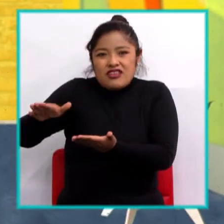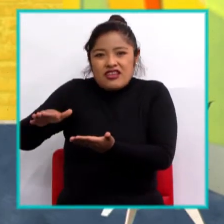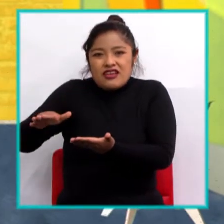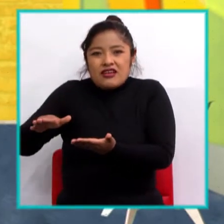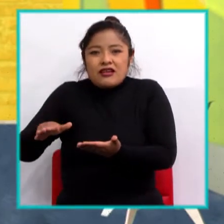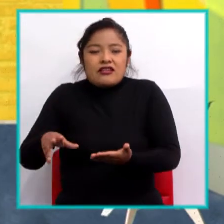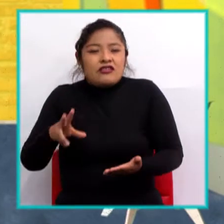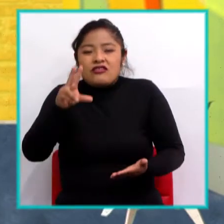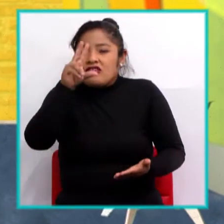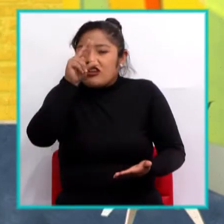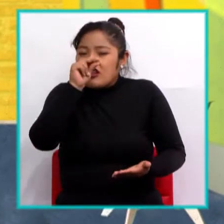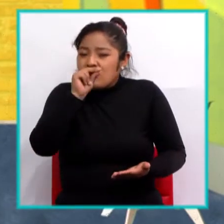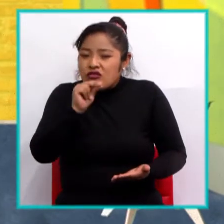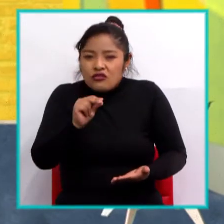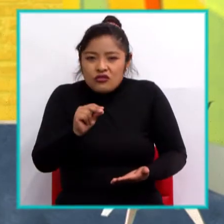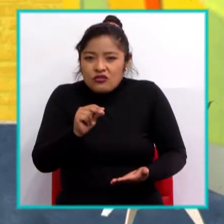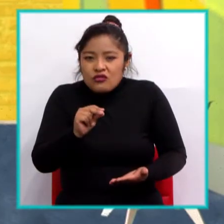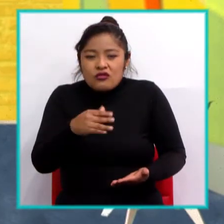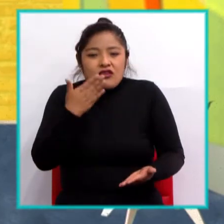sustancias residuales.